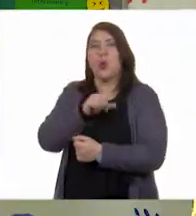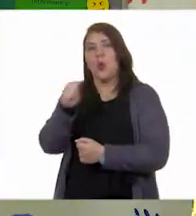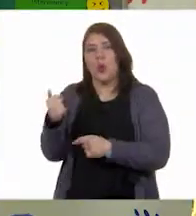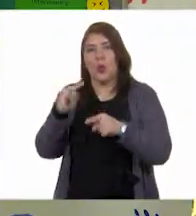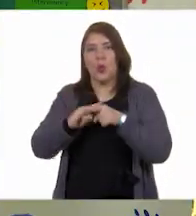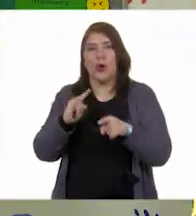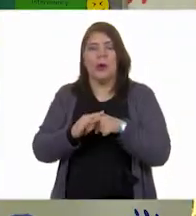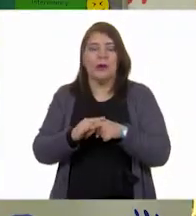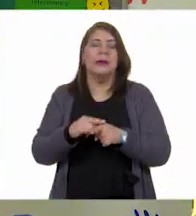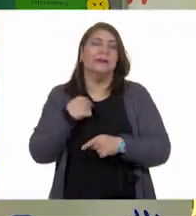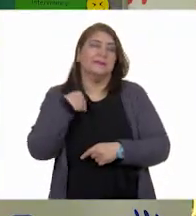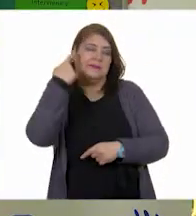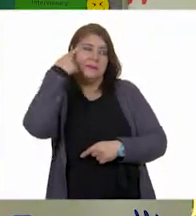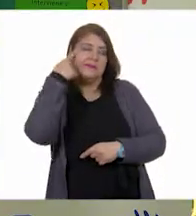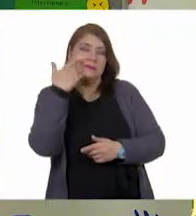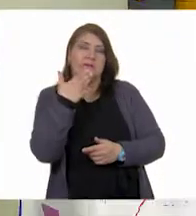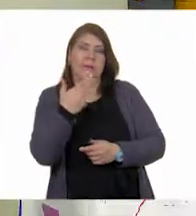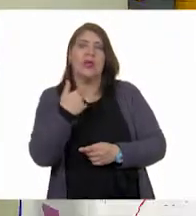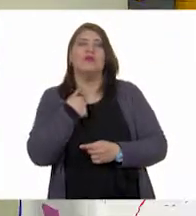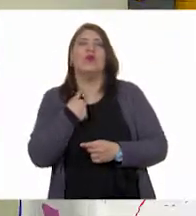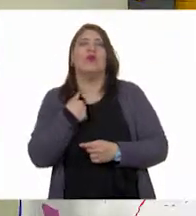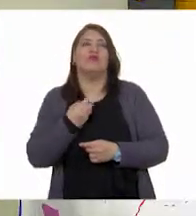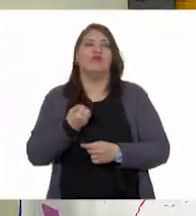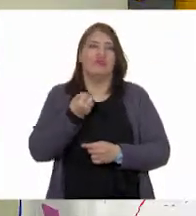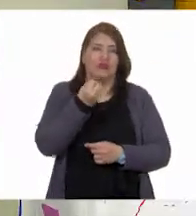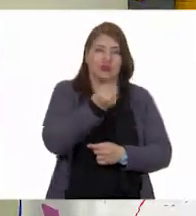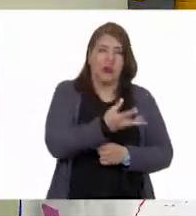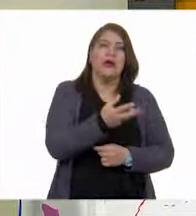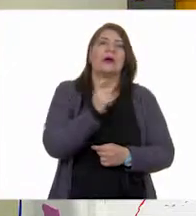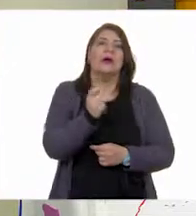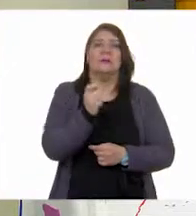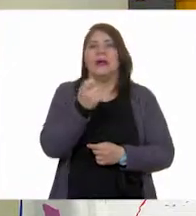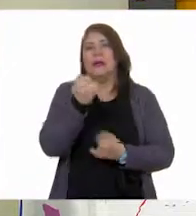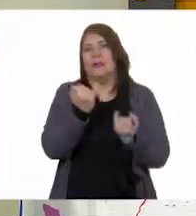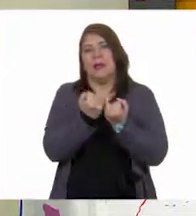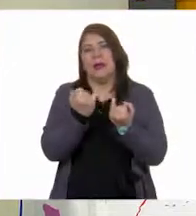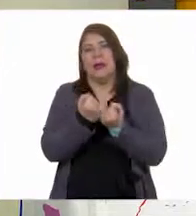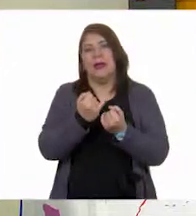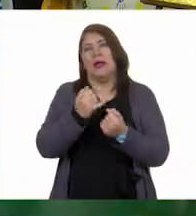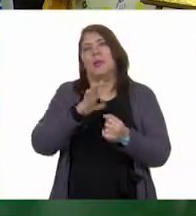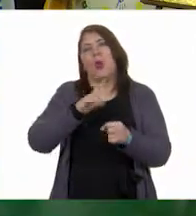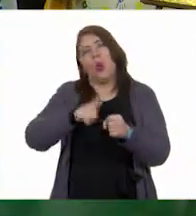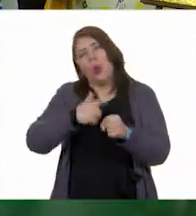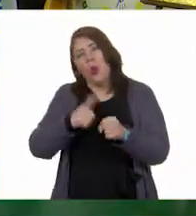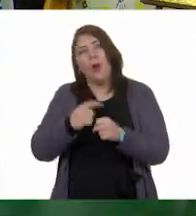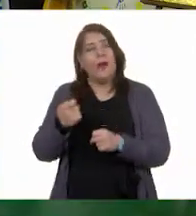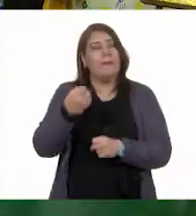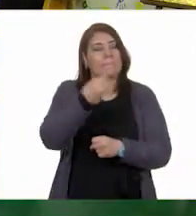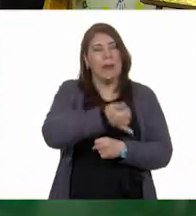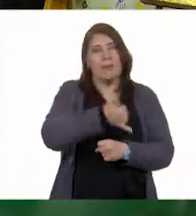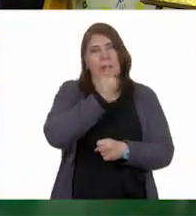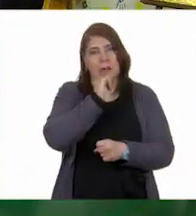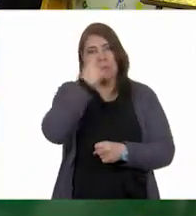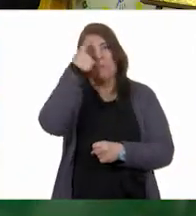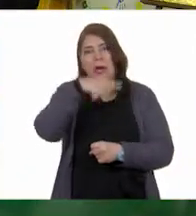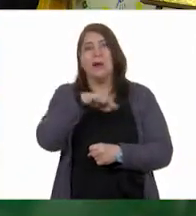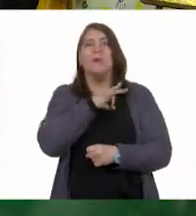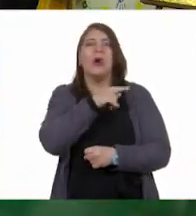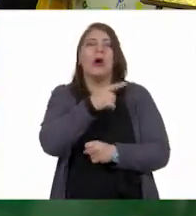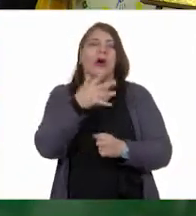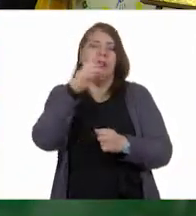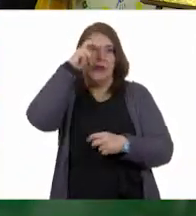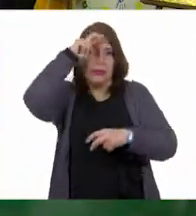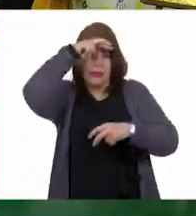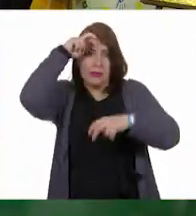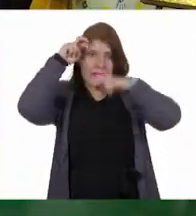entonces yo le compré a él una bebida porque estaba muy acalorado por el juego. ¡Ay, qué bonita historia! Pero es bonita